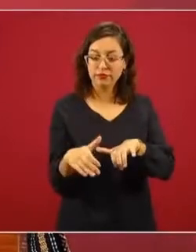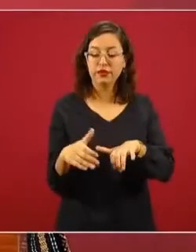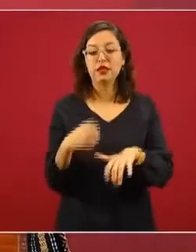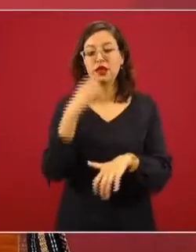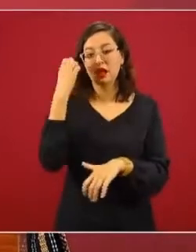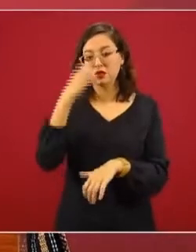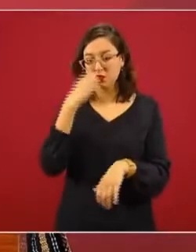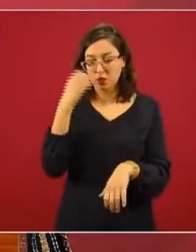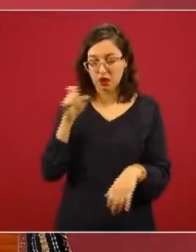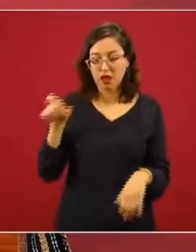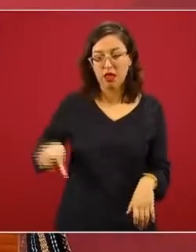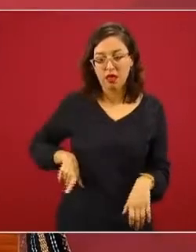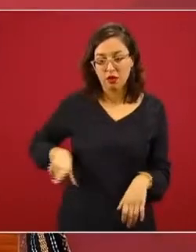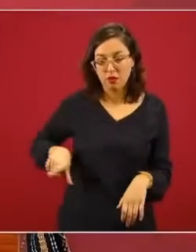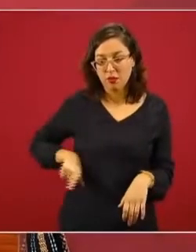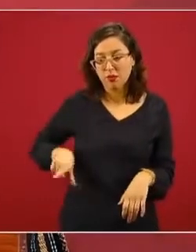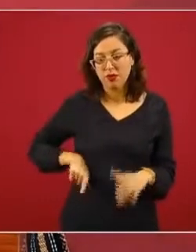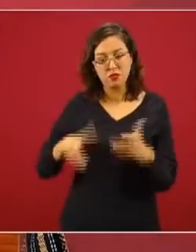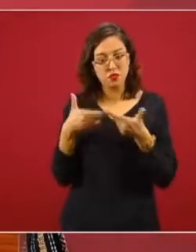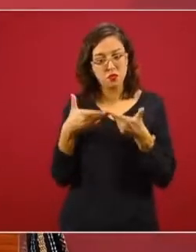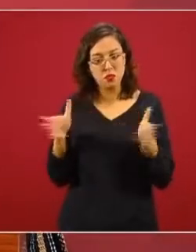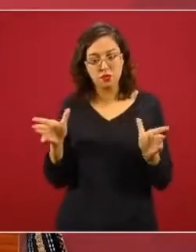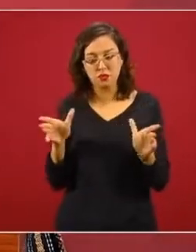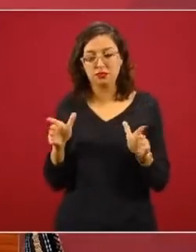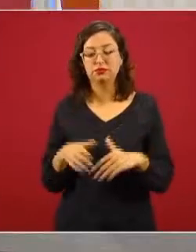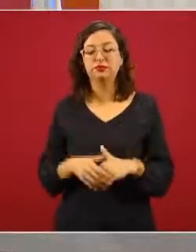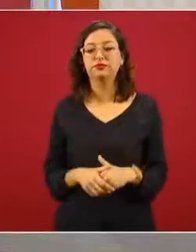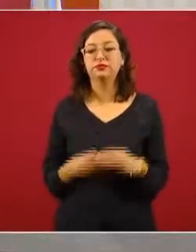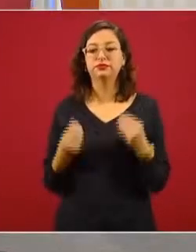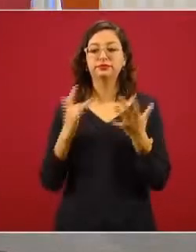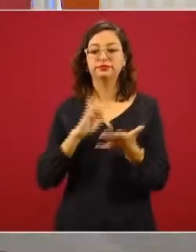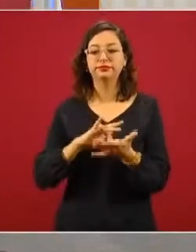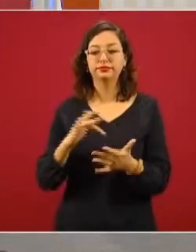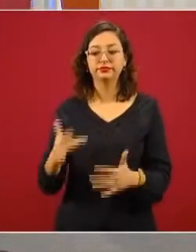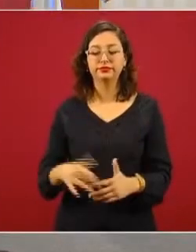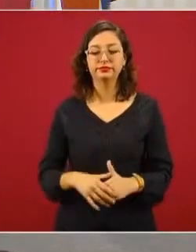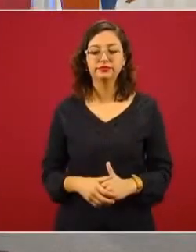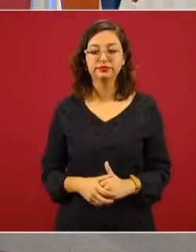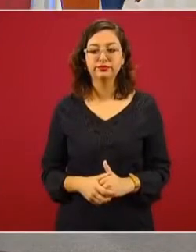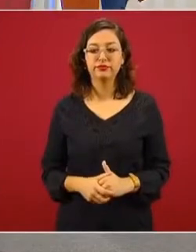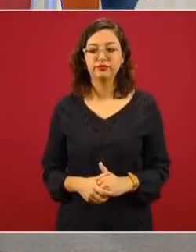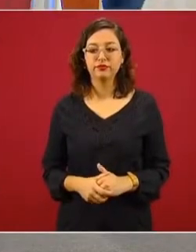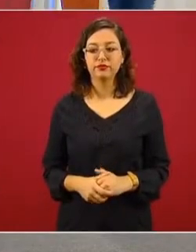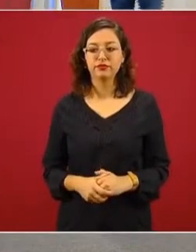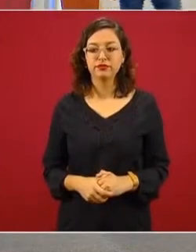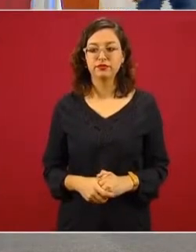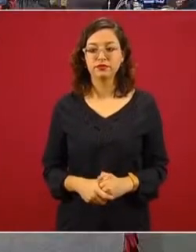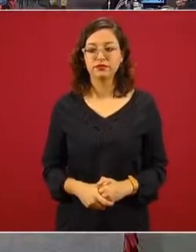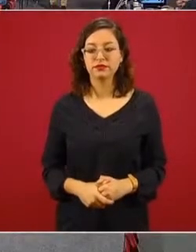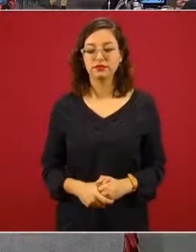públicas del país del sistema escolarizado. Muchas gracias. Gracias.